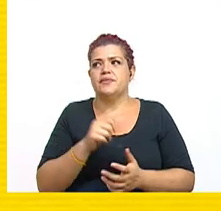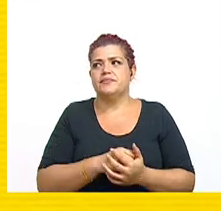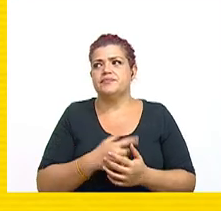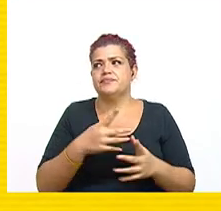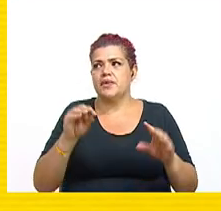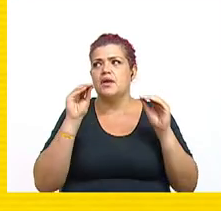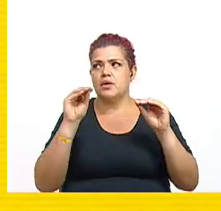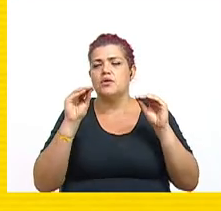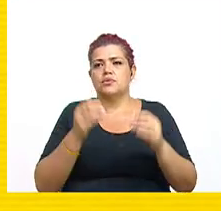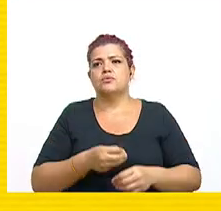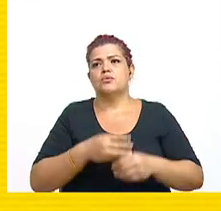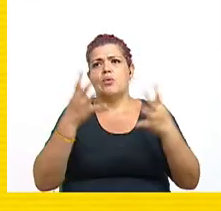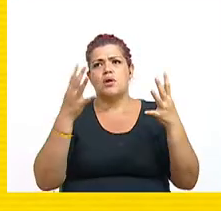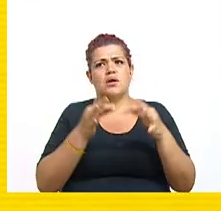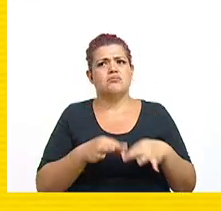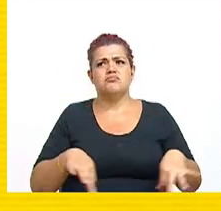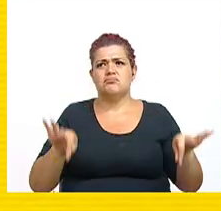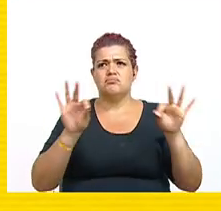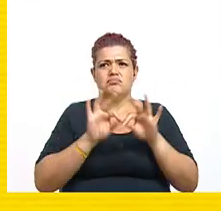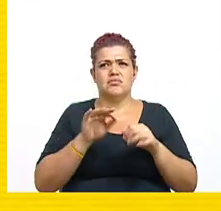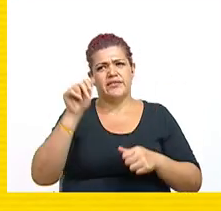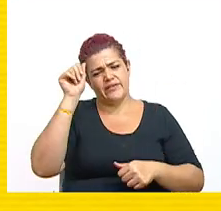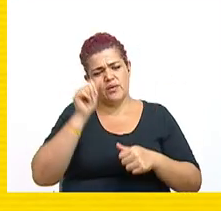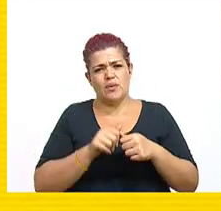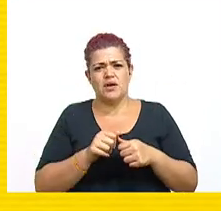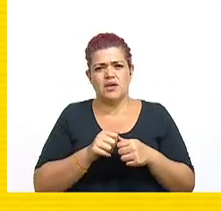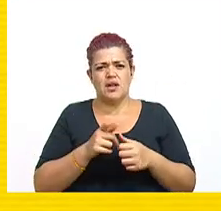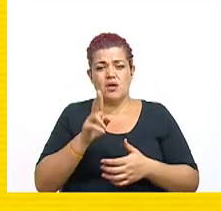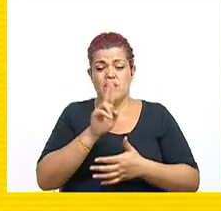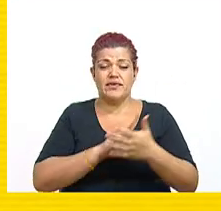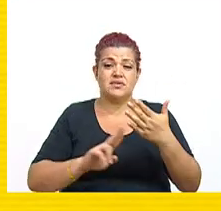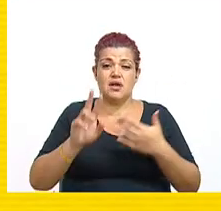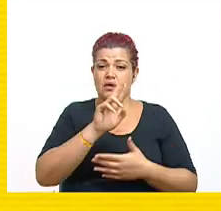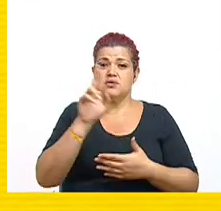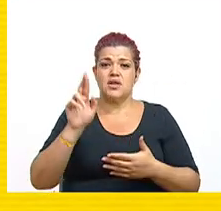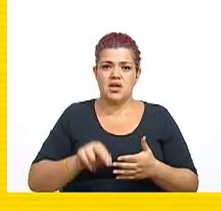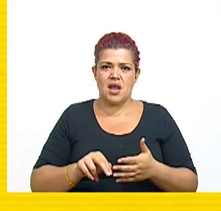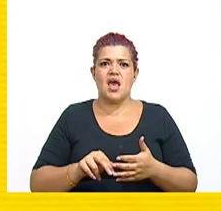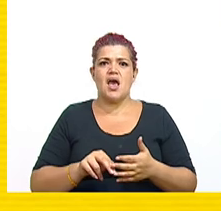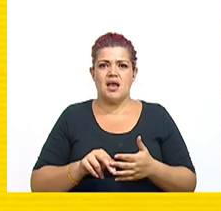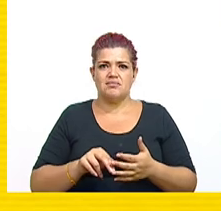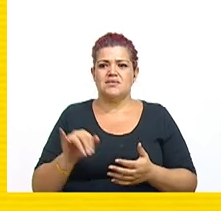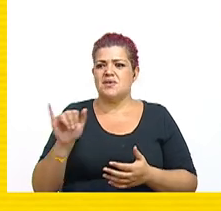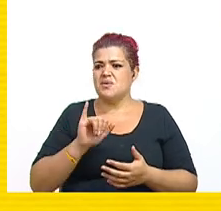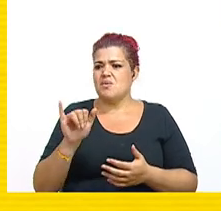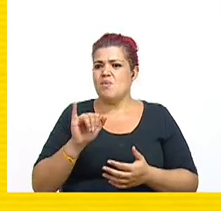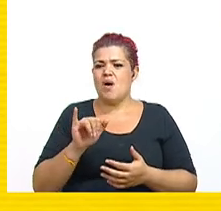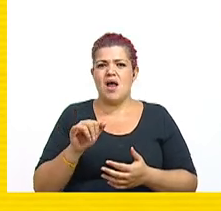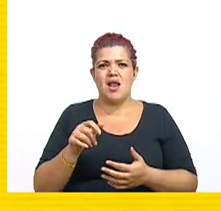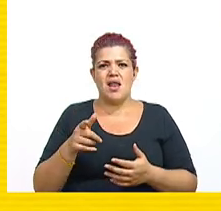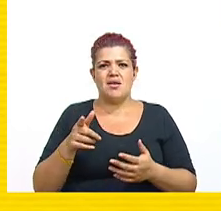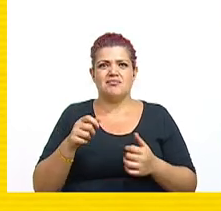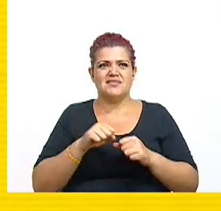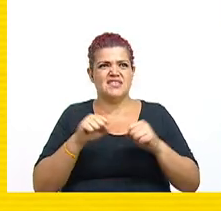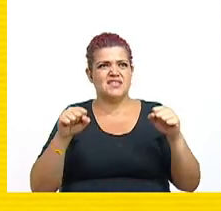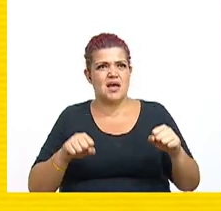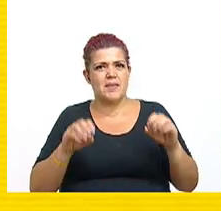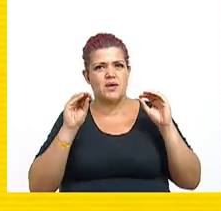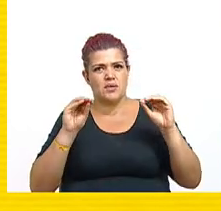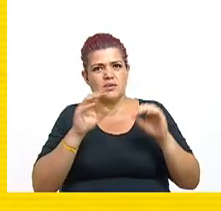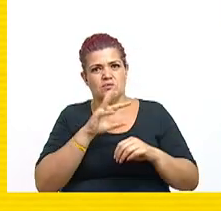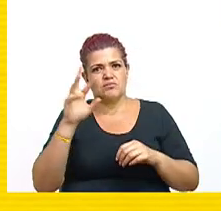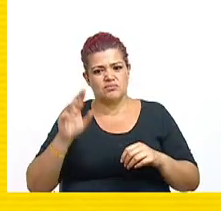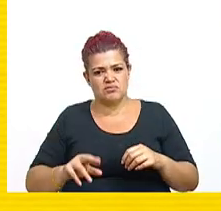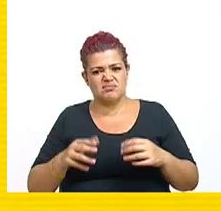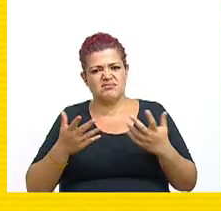Educación pública. Muy importante. Recuerden que la Universidad de Costa Rica, así como el sistema educativo costarricense, funciona bajo